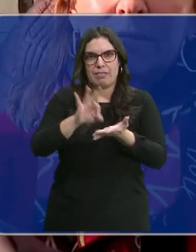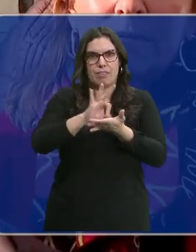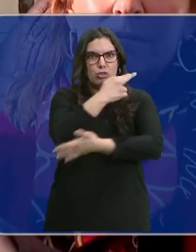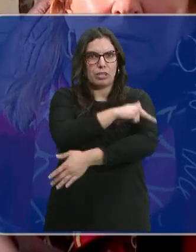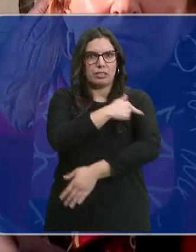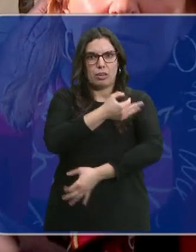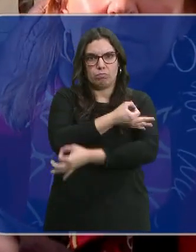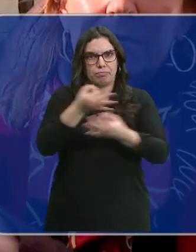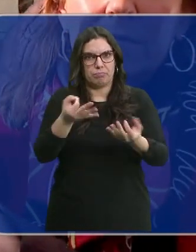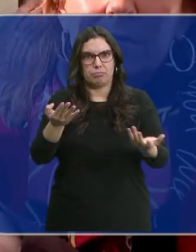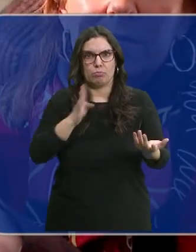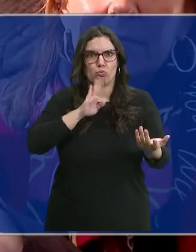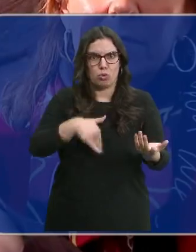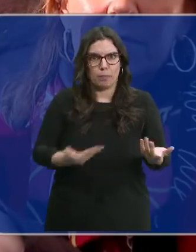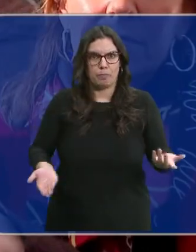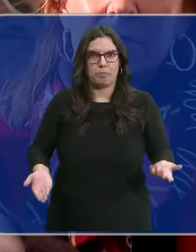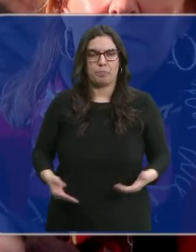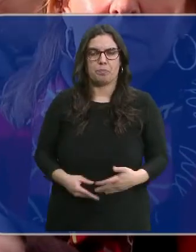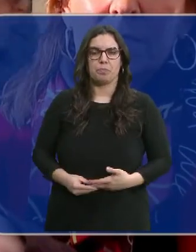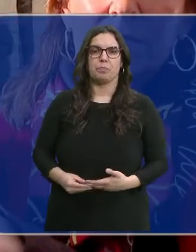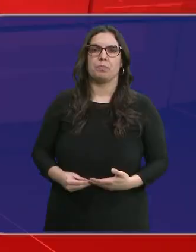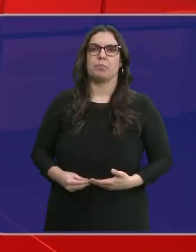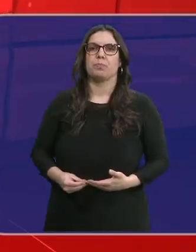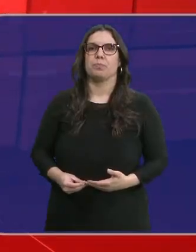sanitario en condiciones dignas.